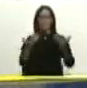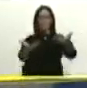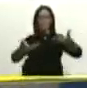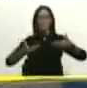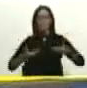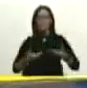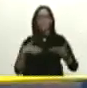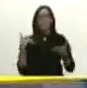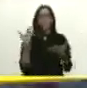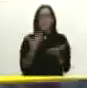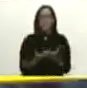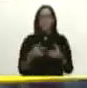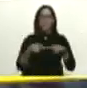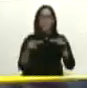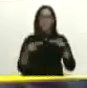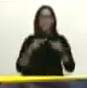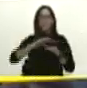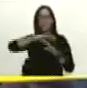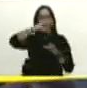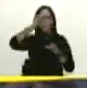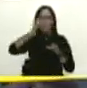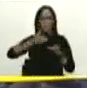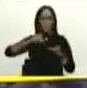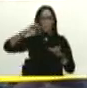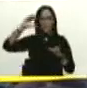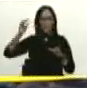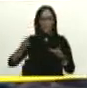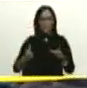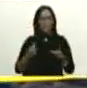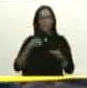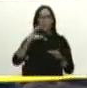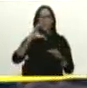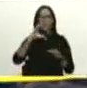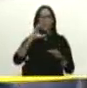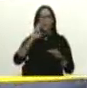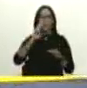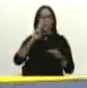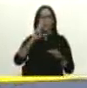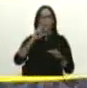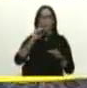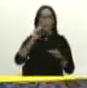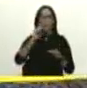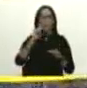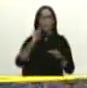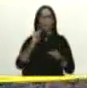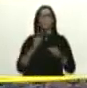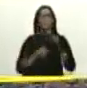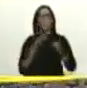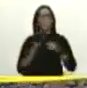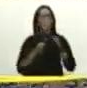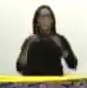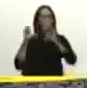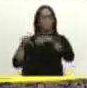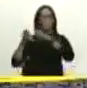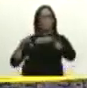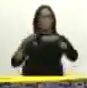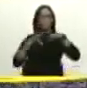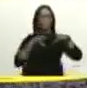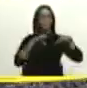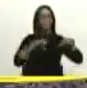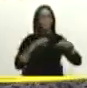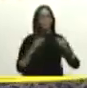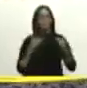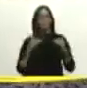zona de la montañosa de la sierra de la culata y hacen precipitaciones con un volumen